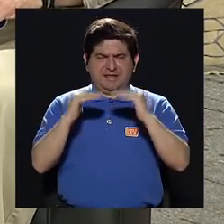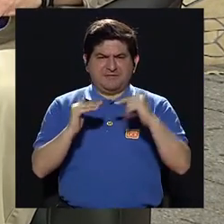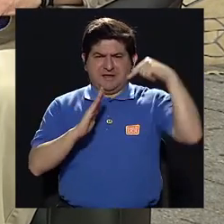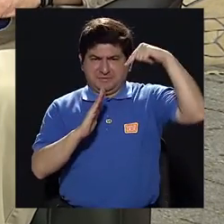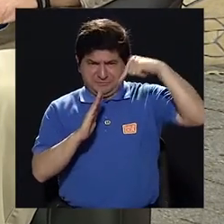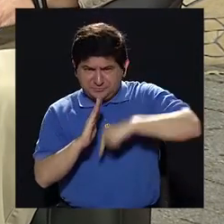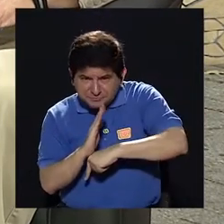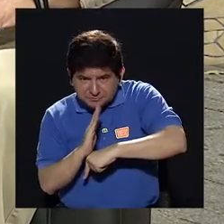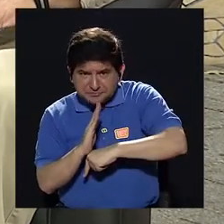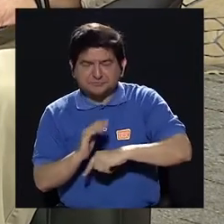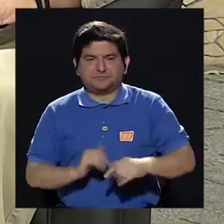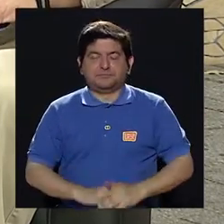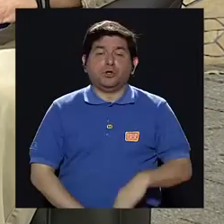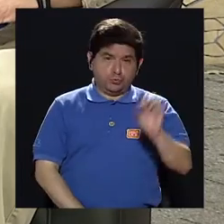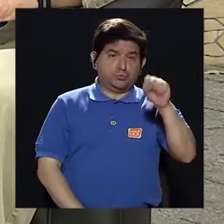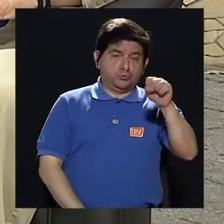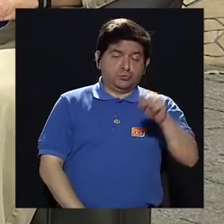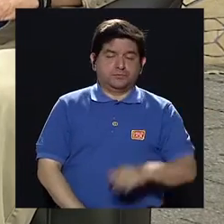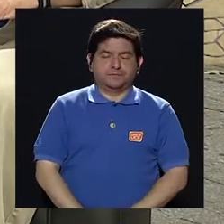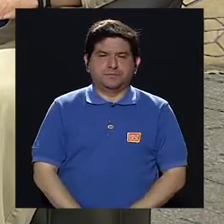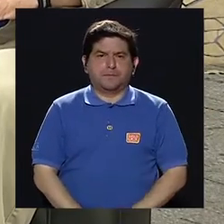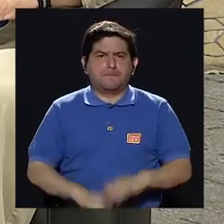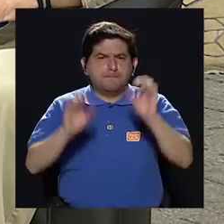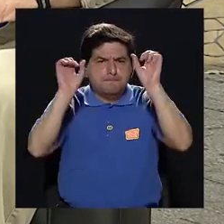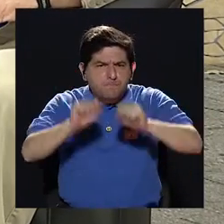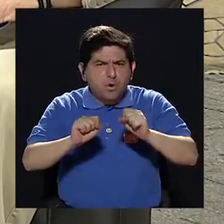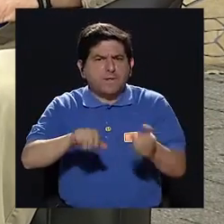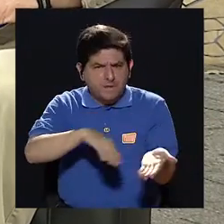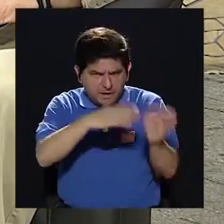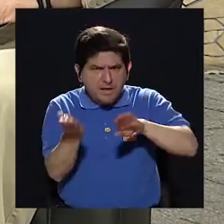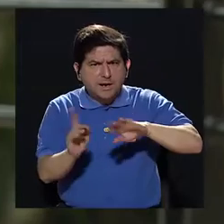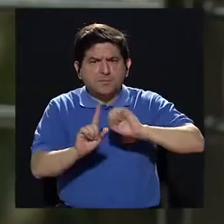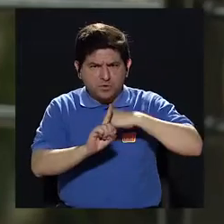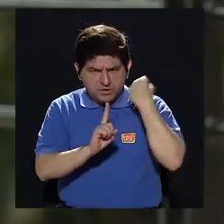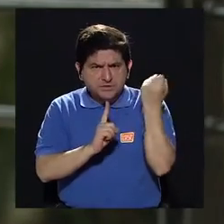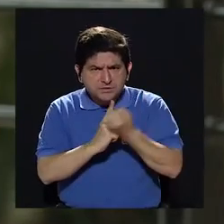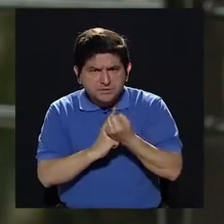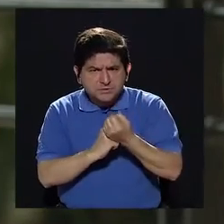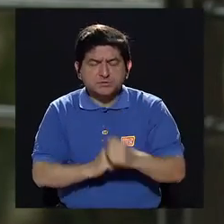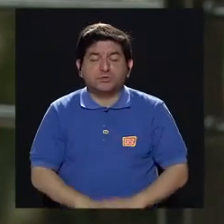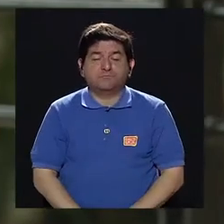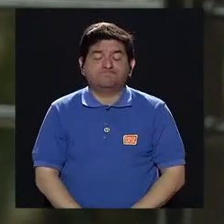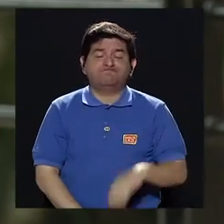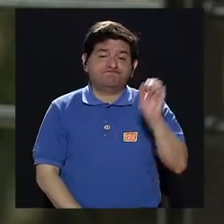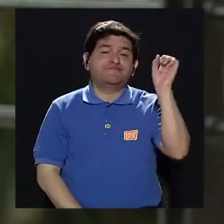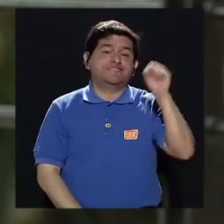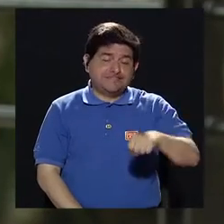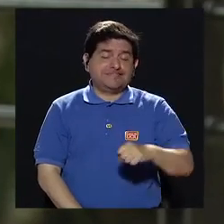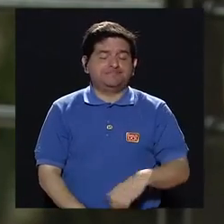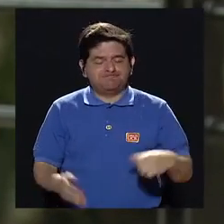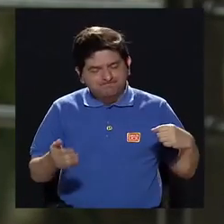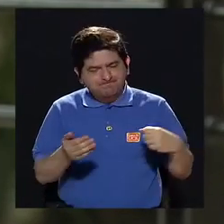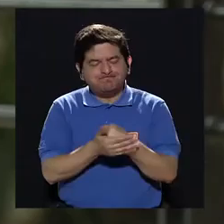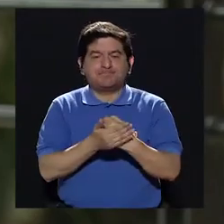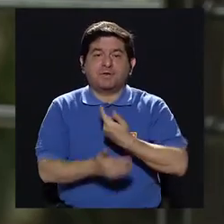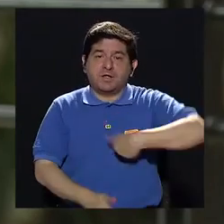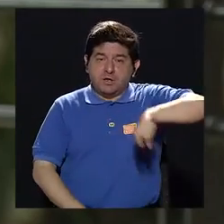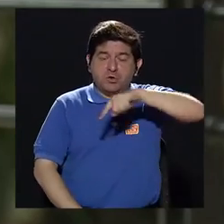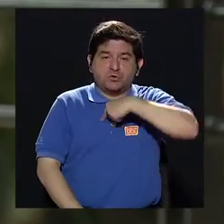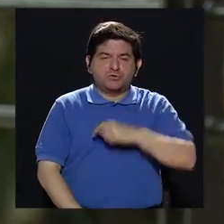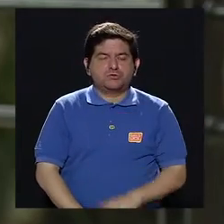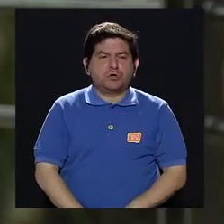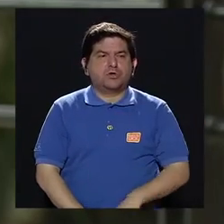gravedad, por decirlo de alguna manera. ¿Podría ser potencialmente mortal? Sí. Desgraciadamente, bueno, nosotros